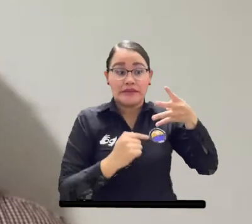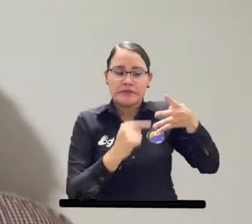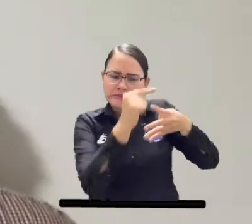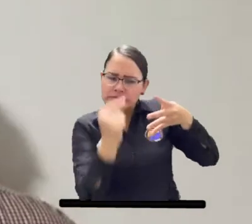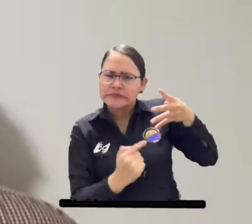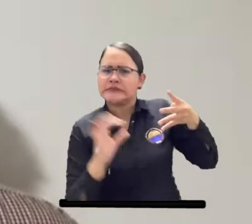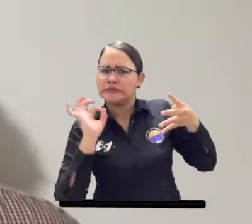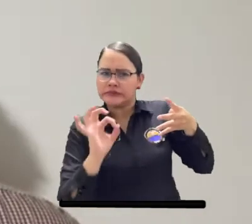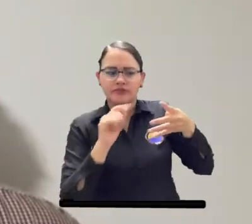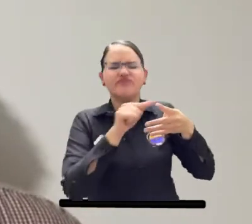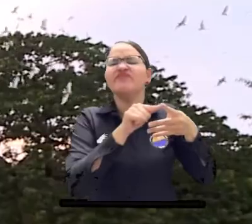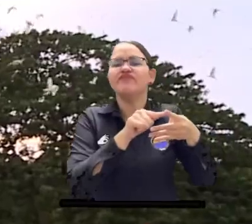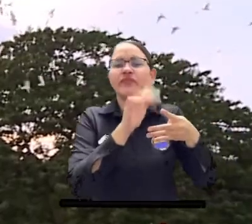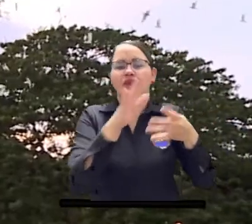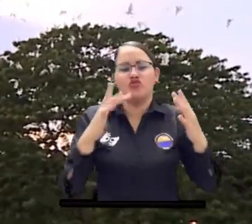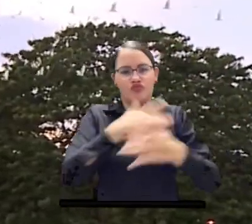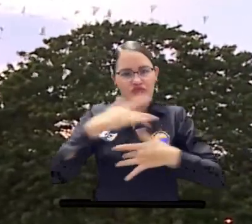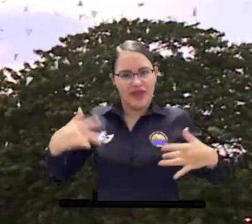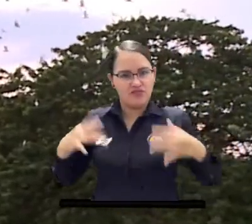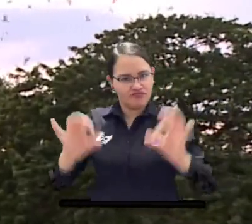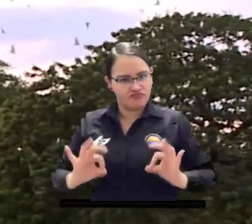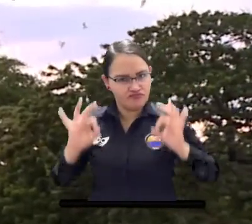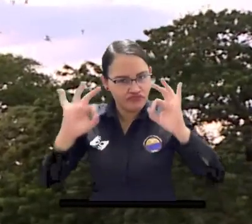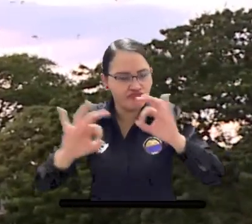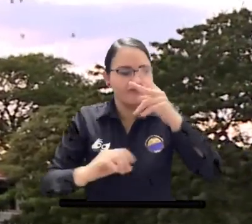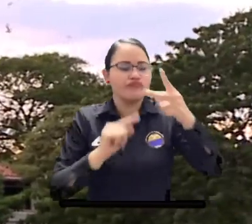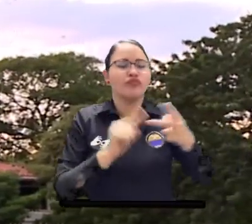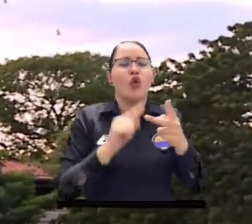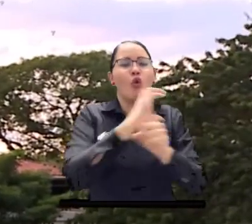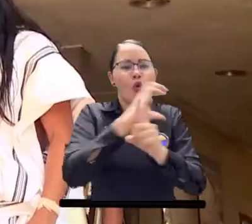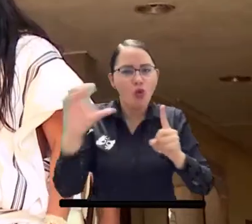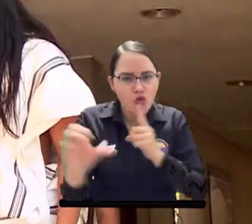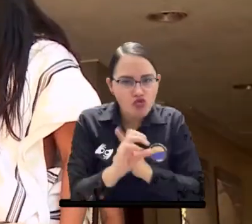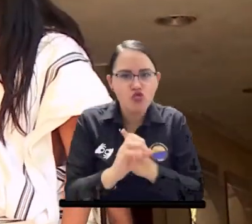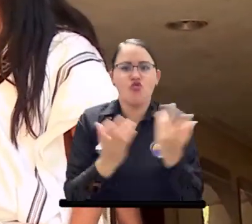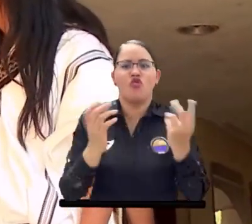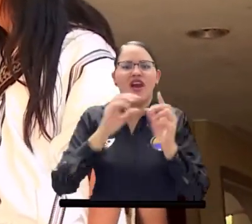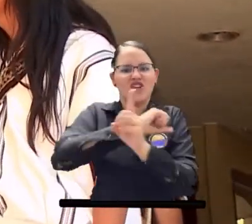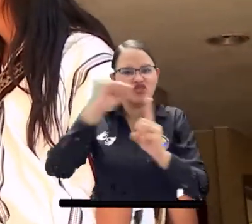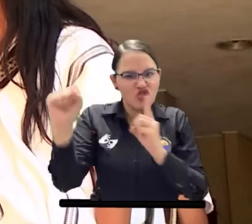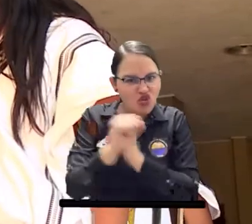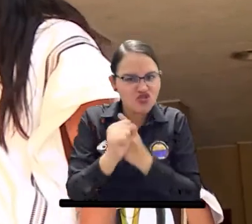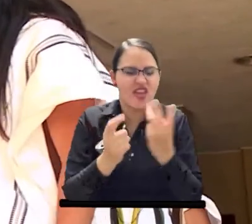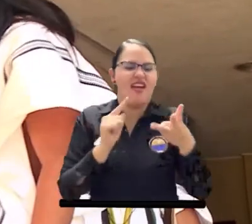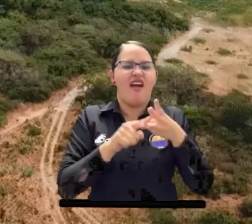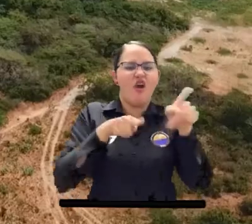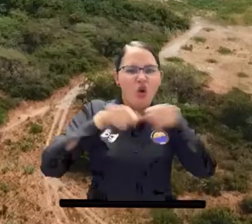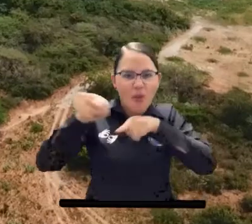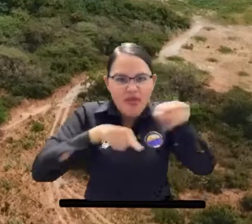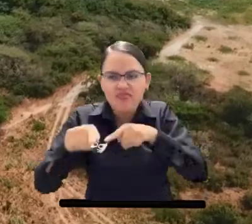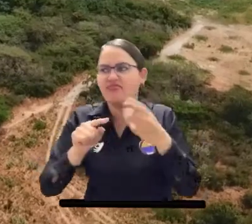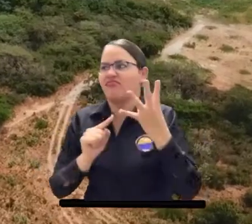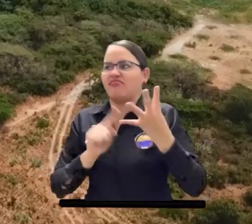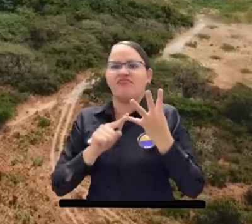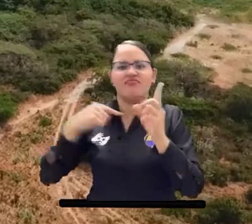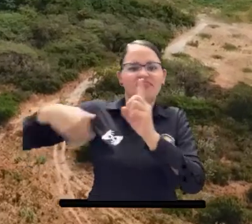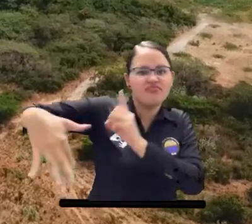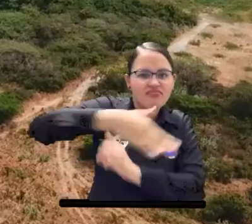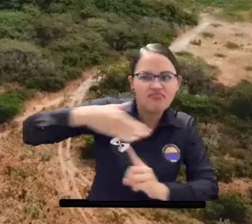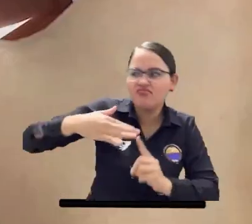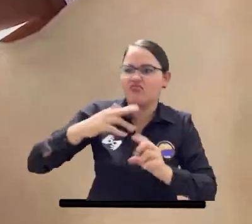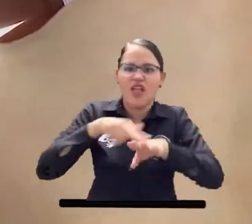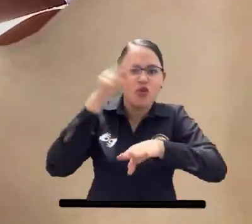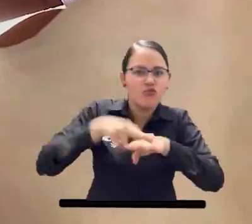definidas por el Consejo Superior como lo son salud, calidad de vida, educación, cultura y sociedad, competitividad y ambiente y